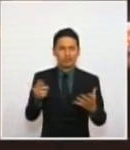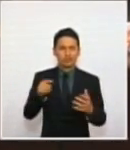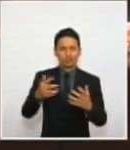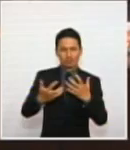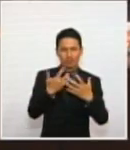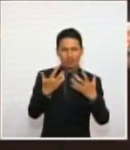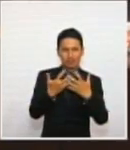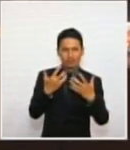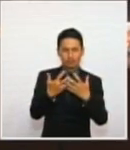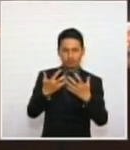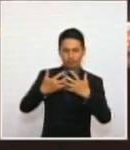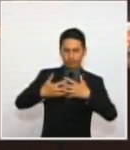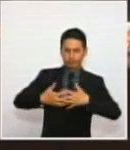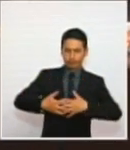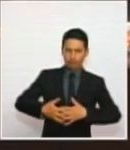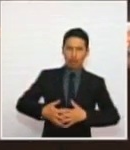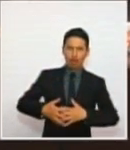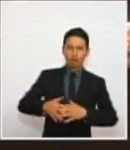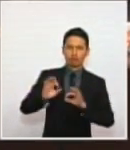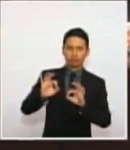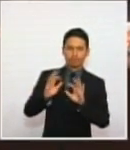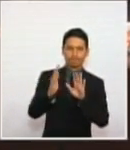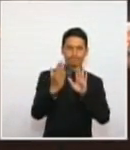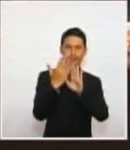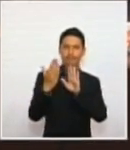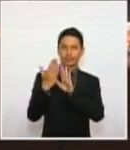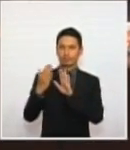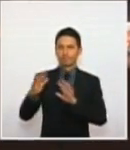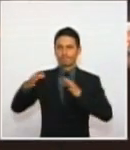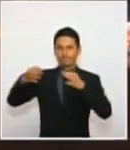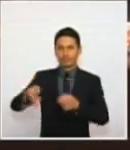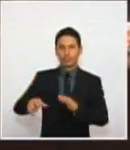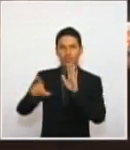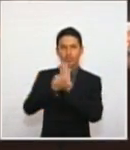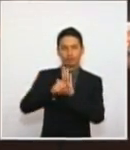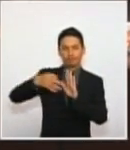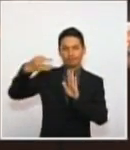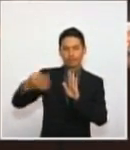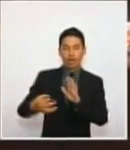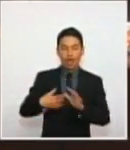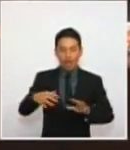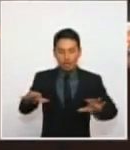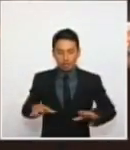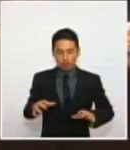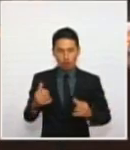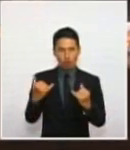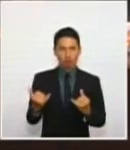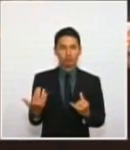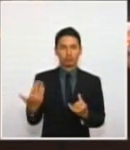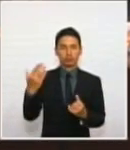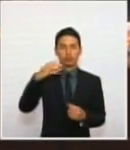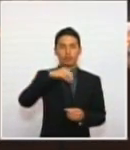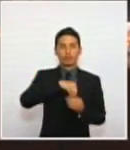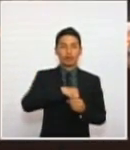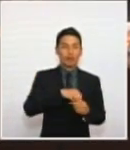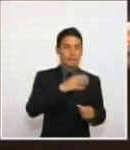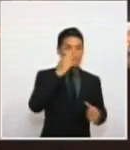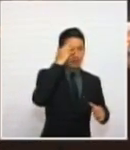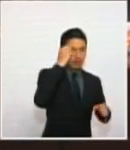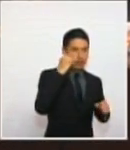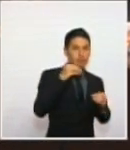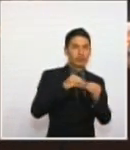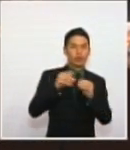para poder legitimar la acción hoy válida militar y jurídicamente. De tal manera